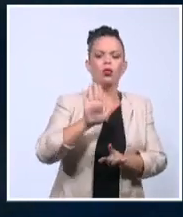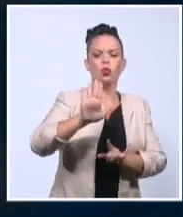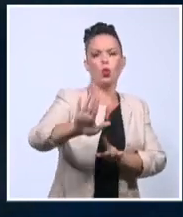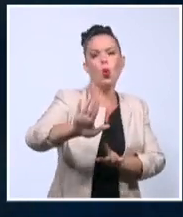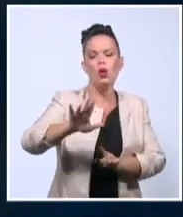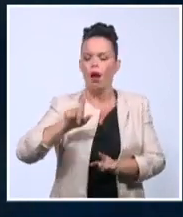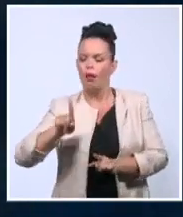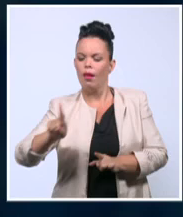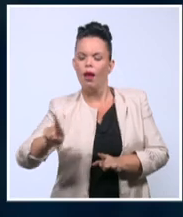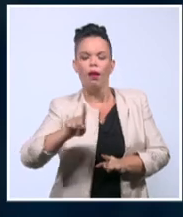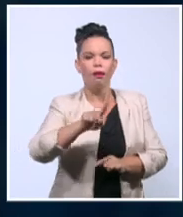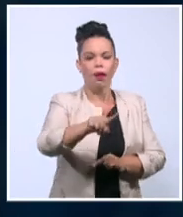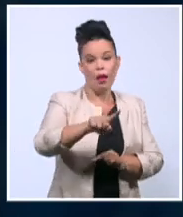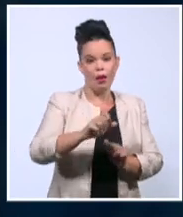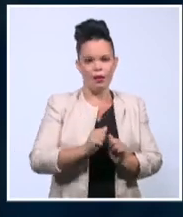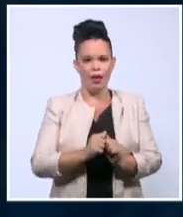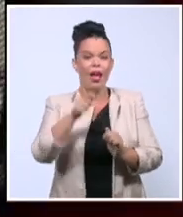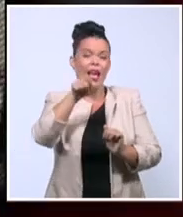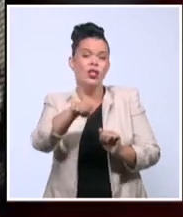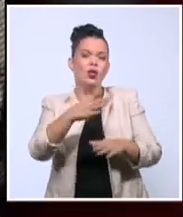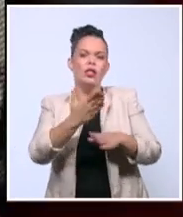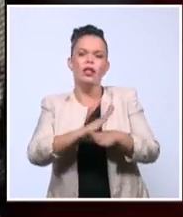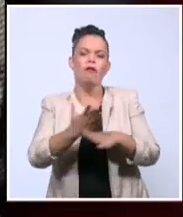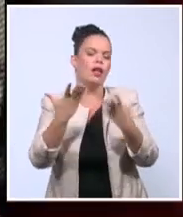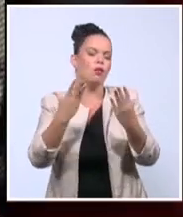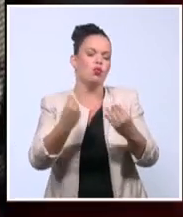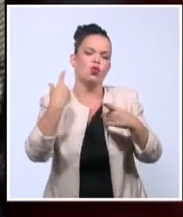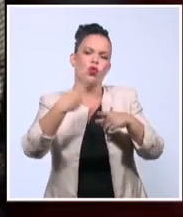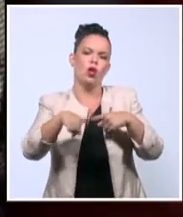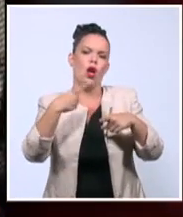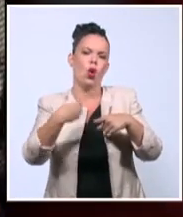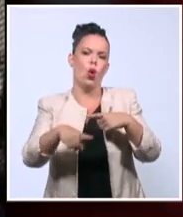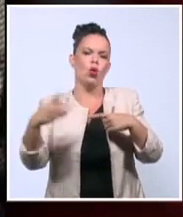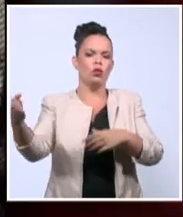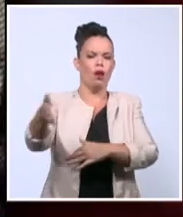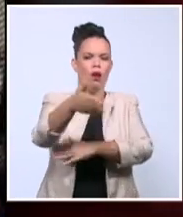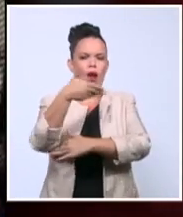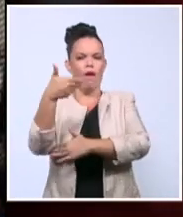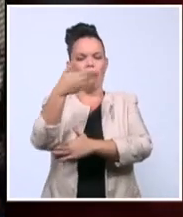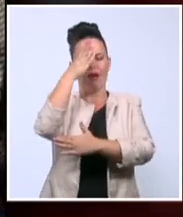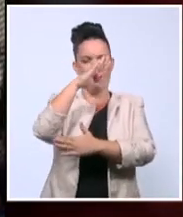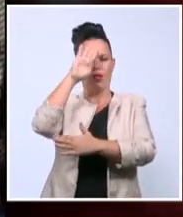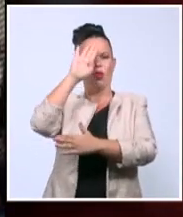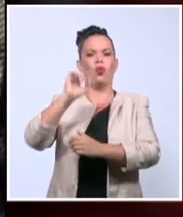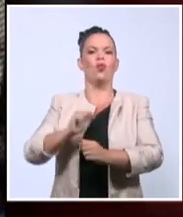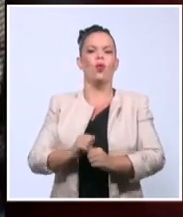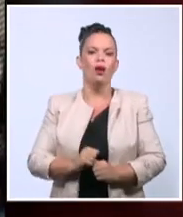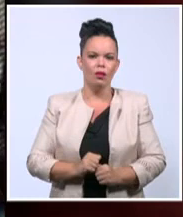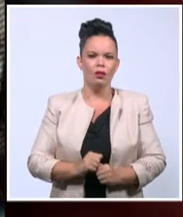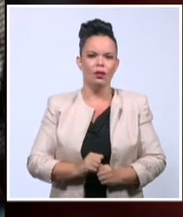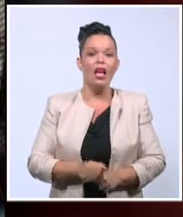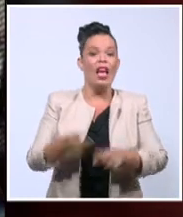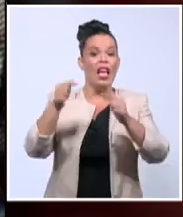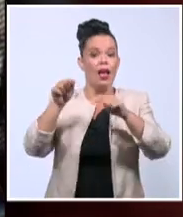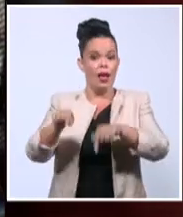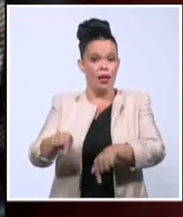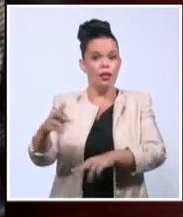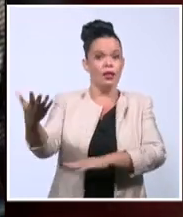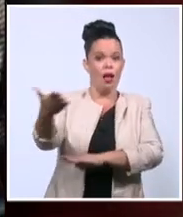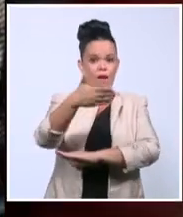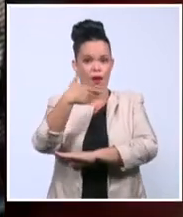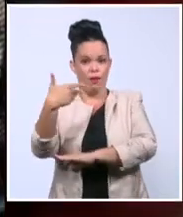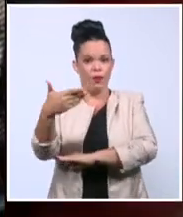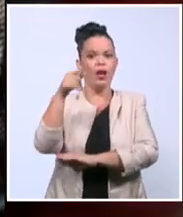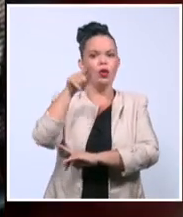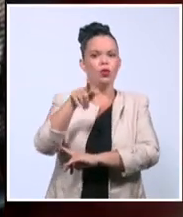cosas que ahora mismo a me sería muy difícil describir en dos palabras. Esa, esa es la bandera que usted tantas veces ha saludado,